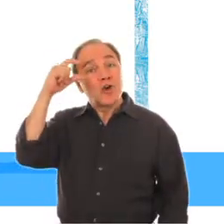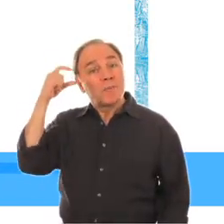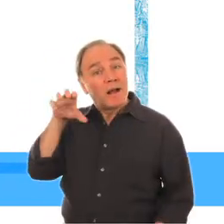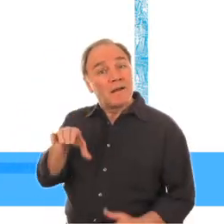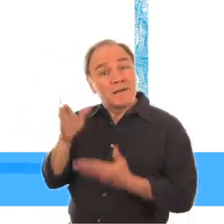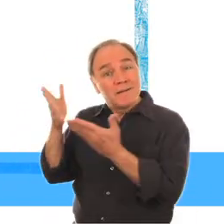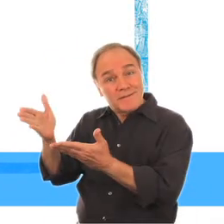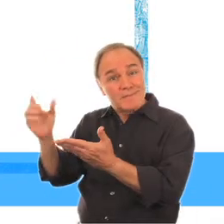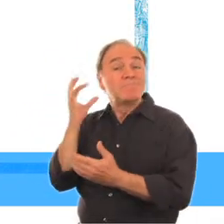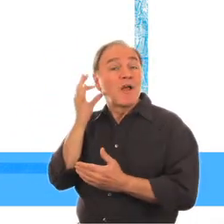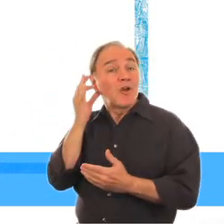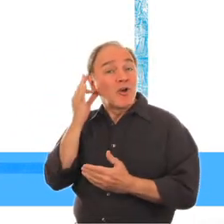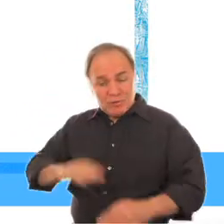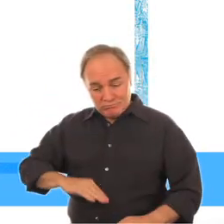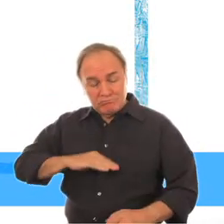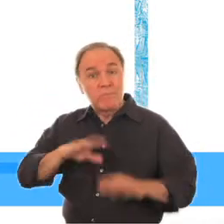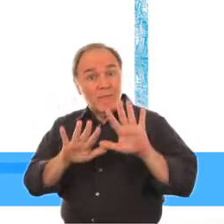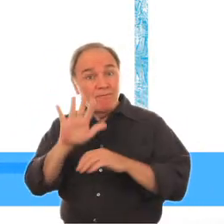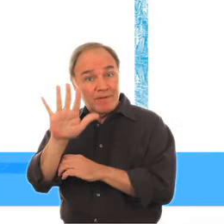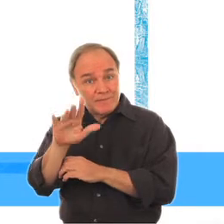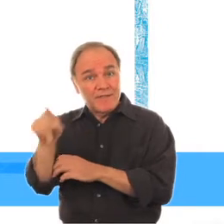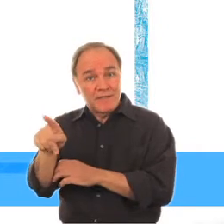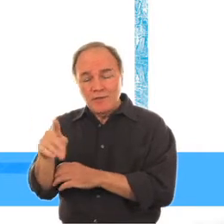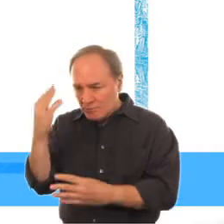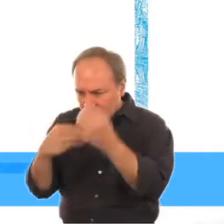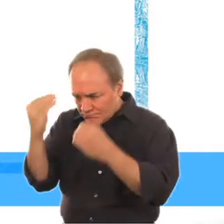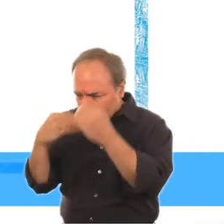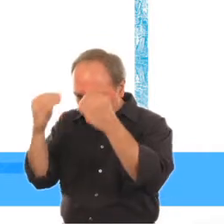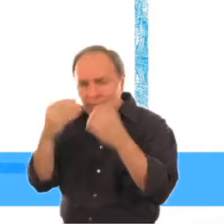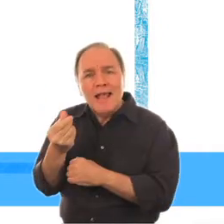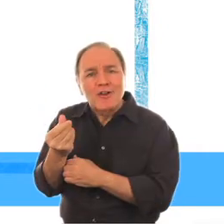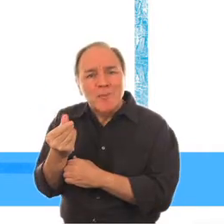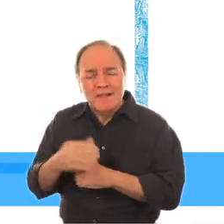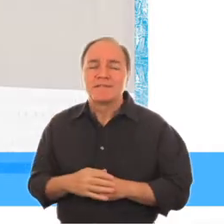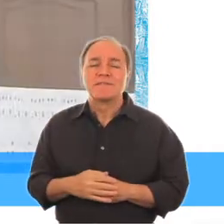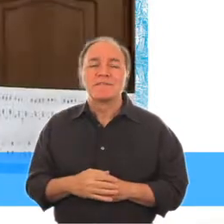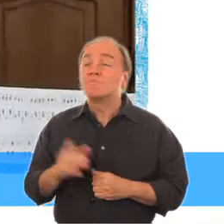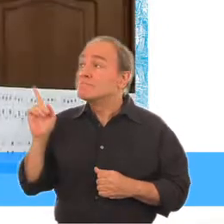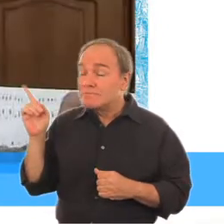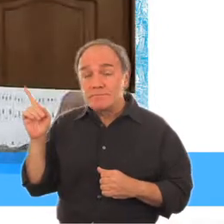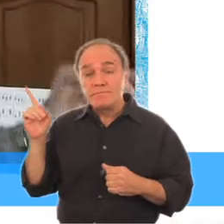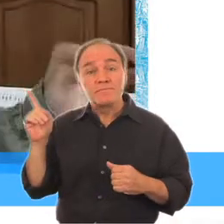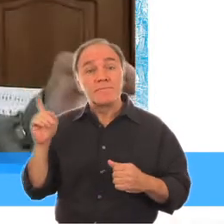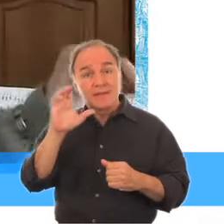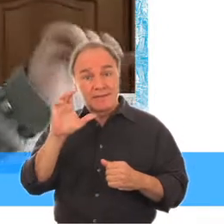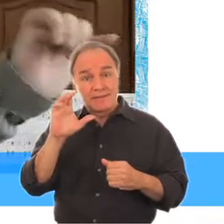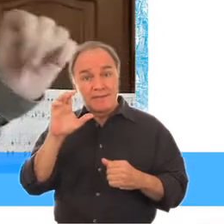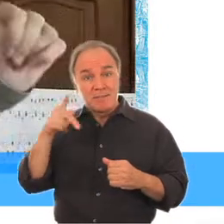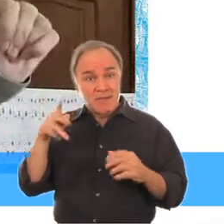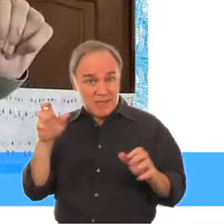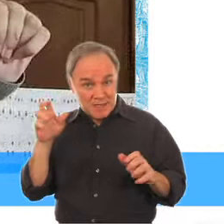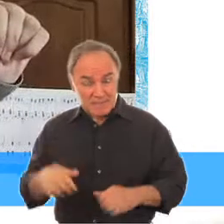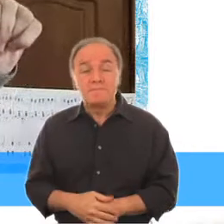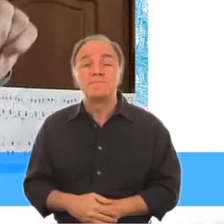Una perspectiva desde Serbia, Jelena Maric, estudiante de Escuela de Economía en UCICE, Serbia Jelena tiene parálisis cerebral